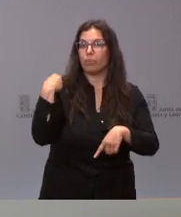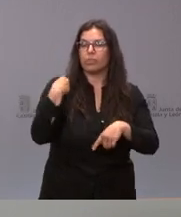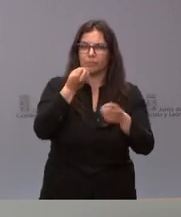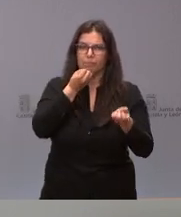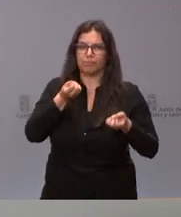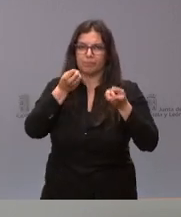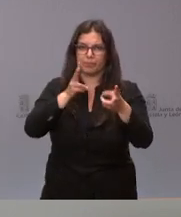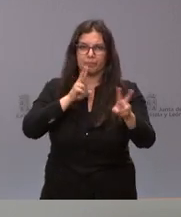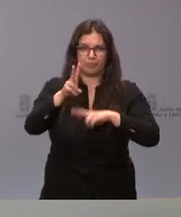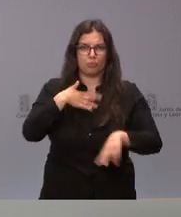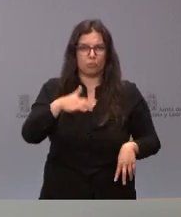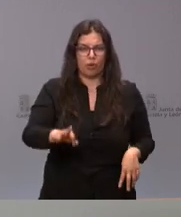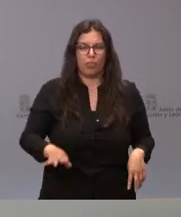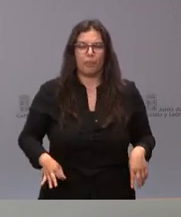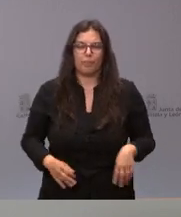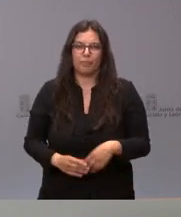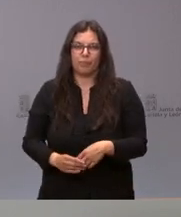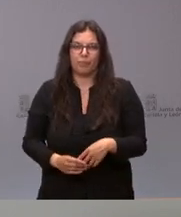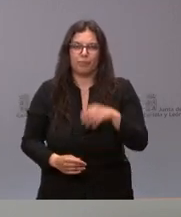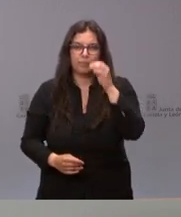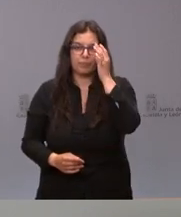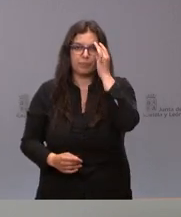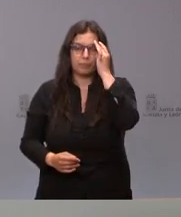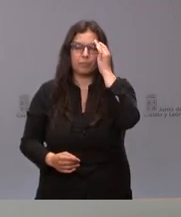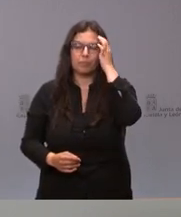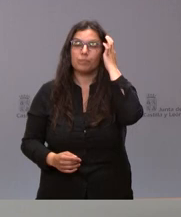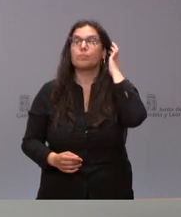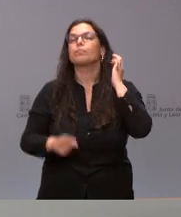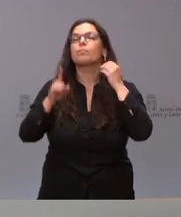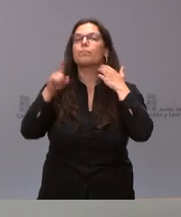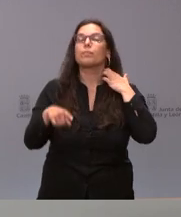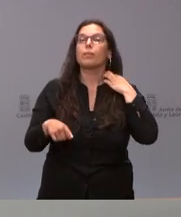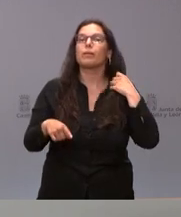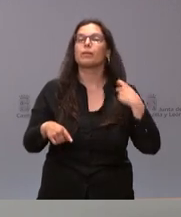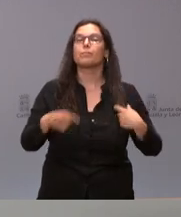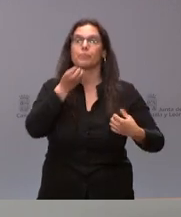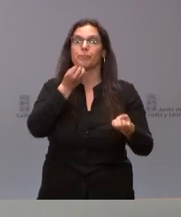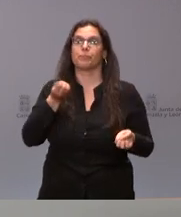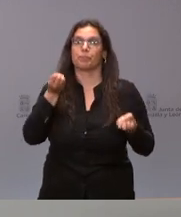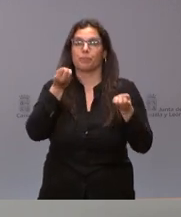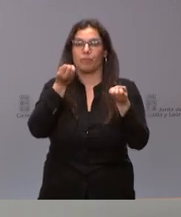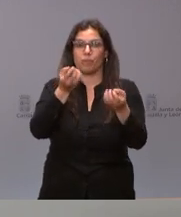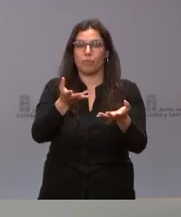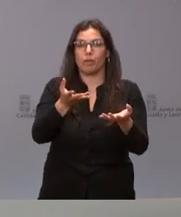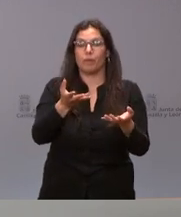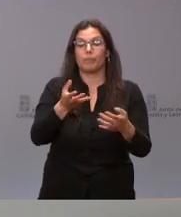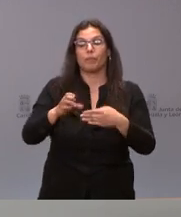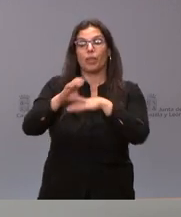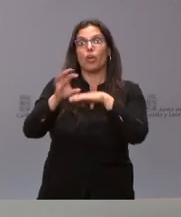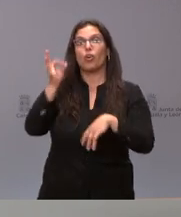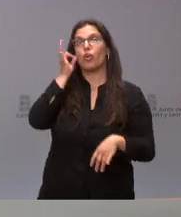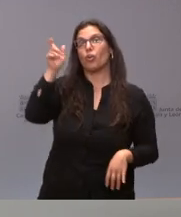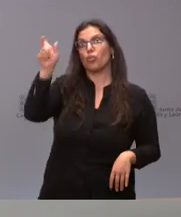preguntar o disponer de ellos, pues está a su disposición. Informarles también que nos ha comentado la consejera